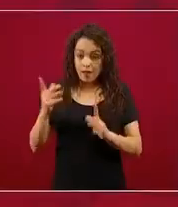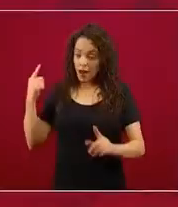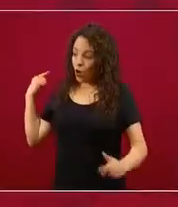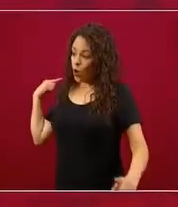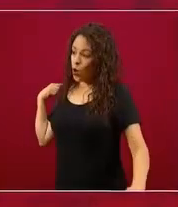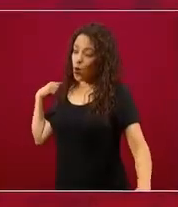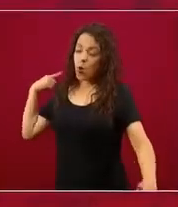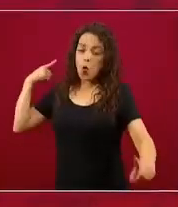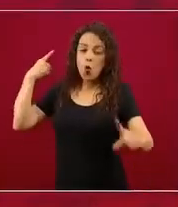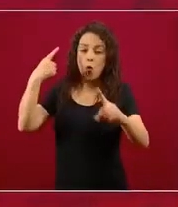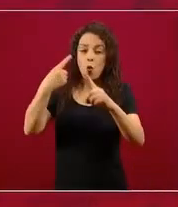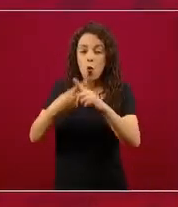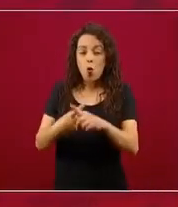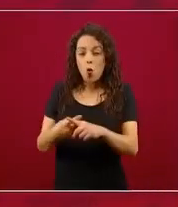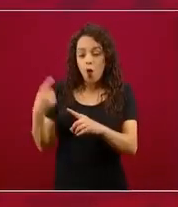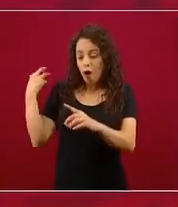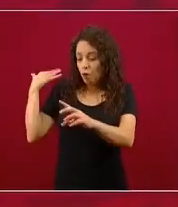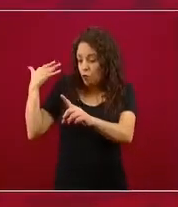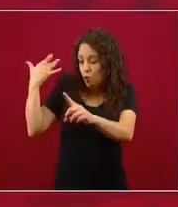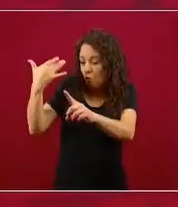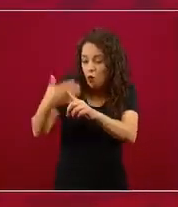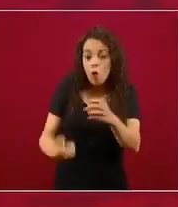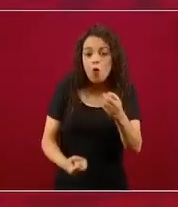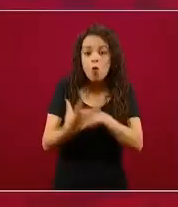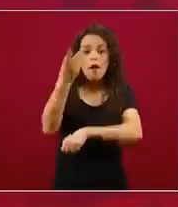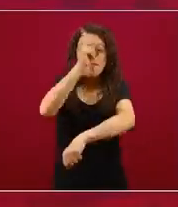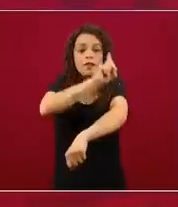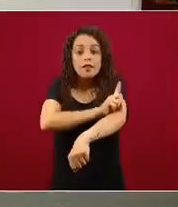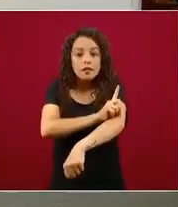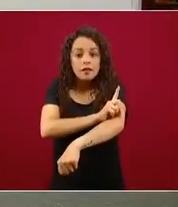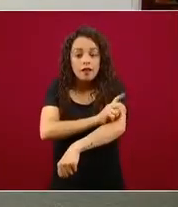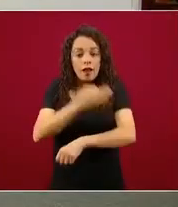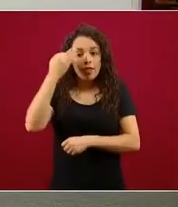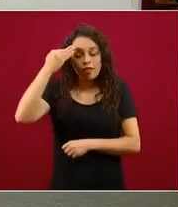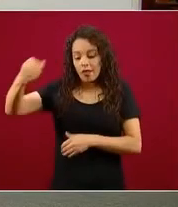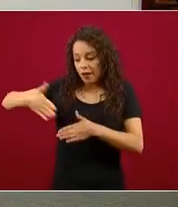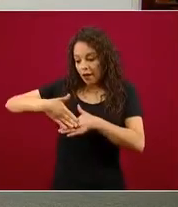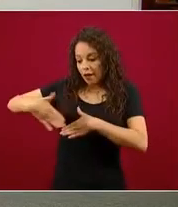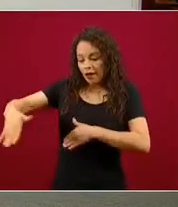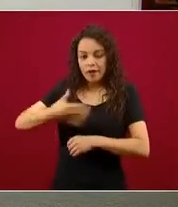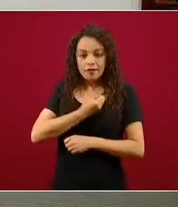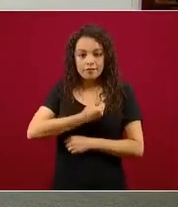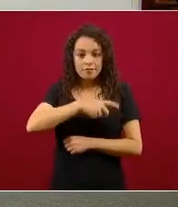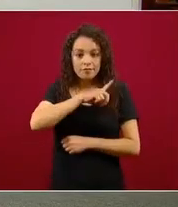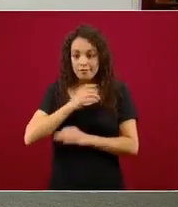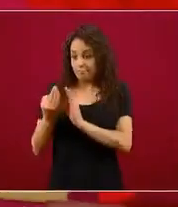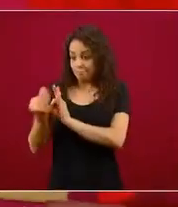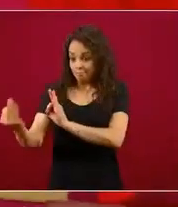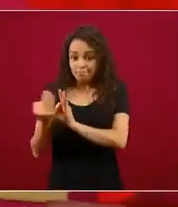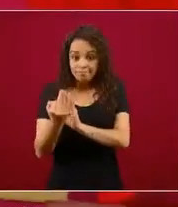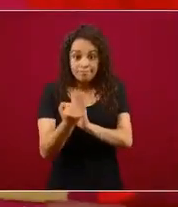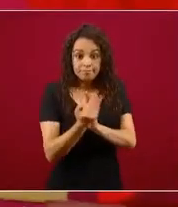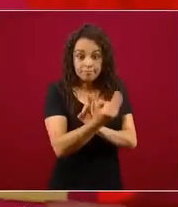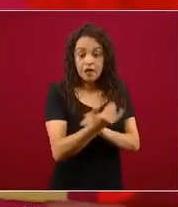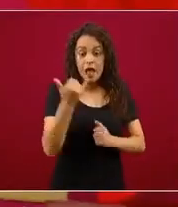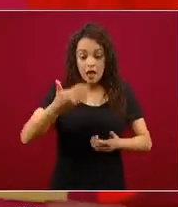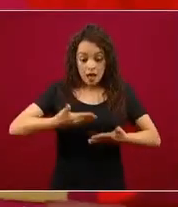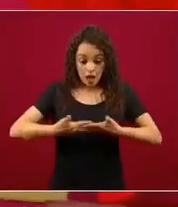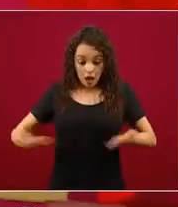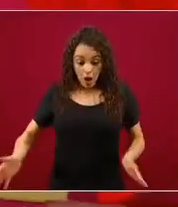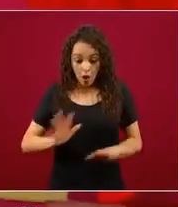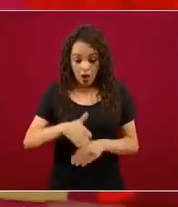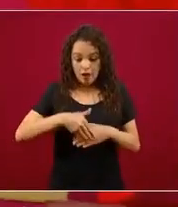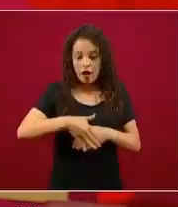días de la Jornada Nacional de Sana Distancia y estos nueve días del nuevo